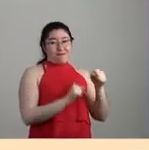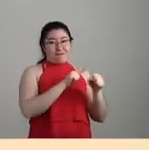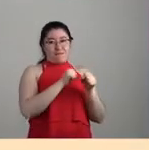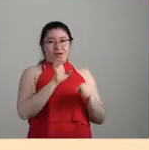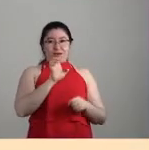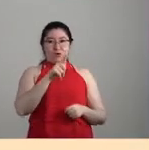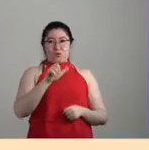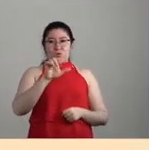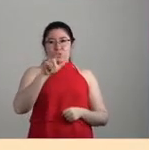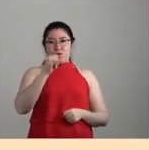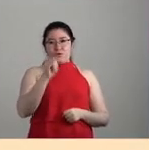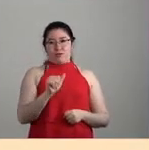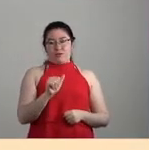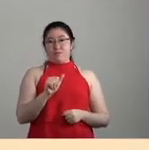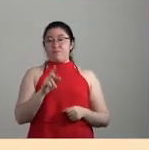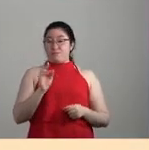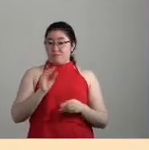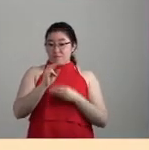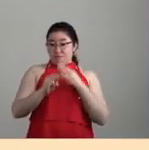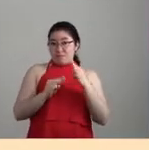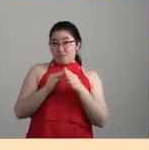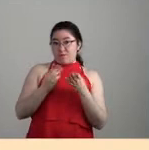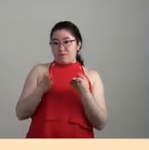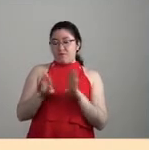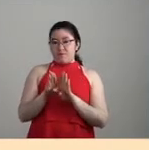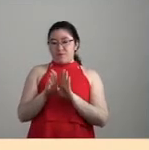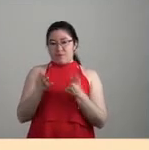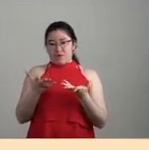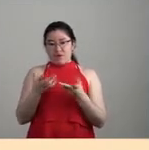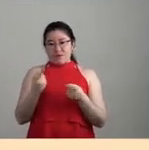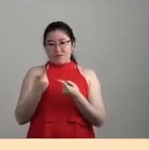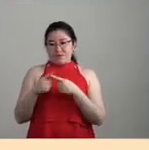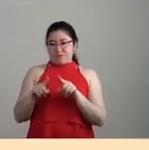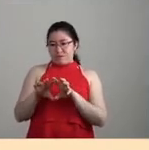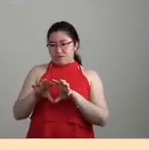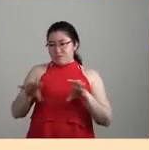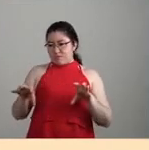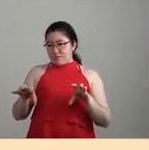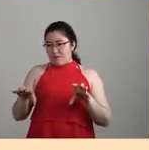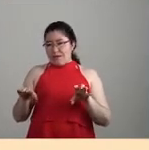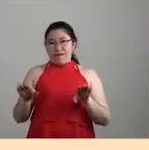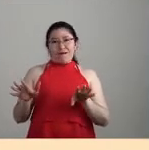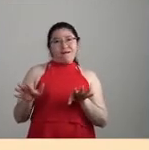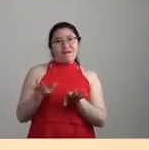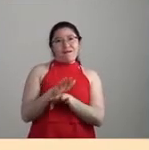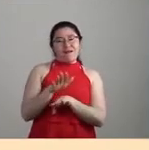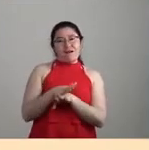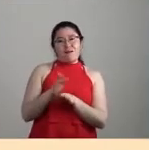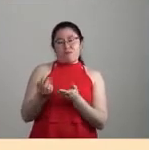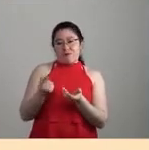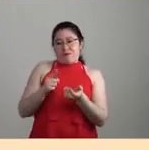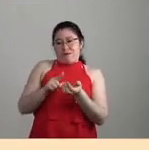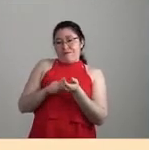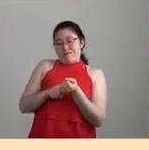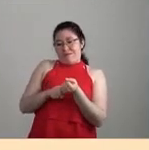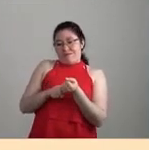cargo de lo que va implicando ese desplazamiento, ¿no?, que es un desplazamiento ontológico,